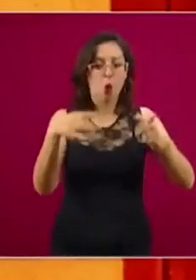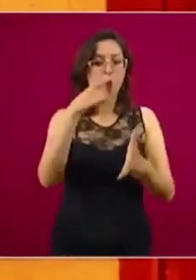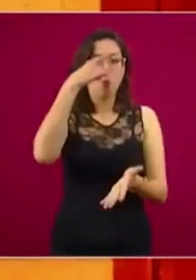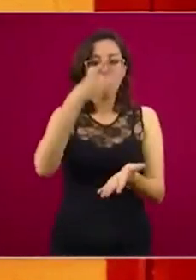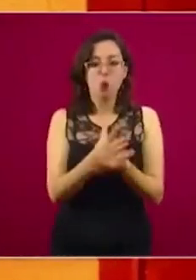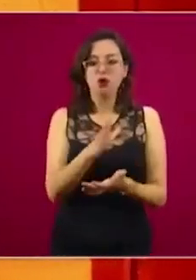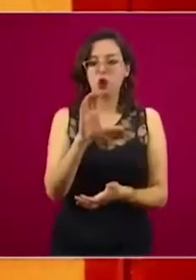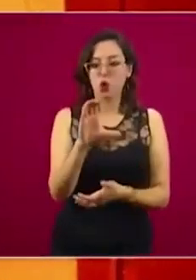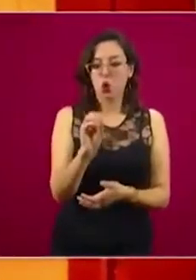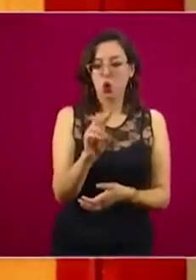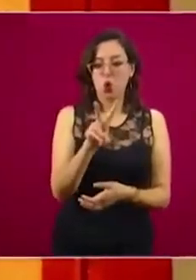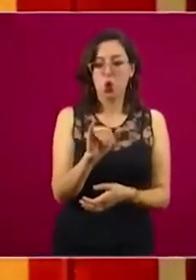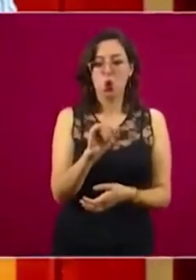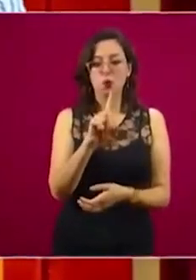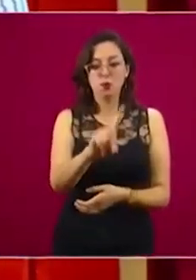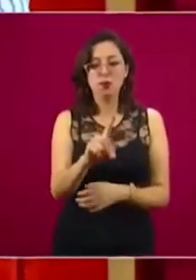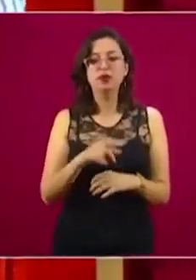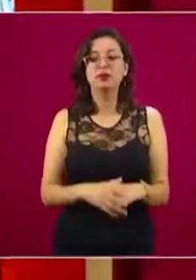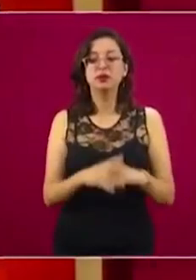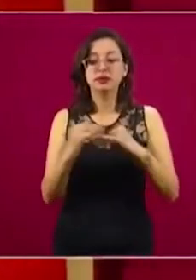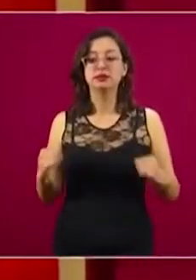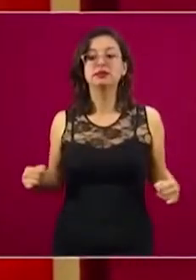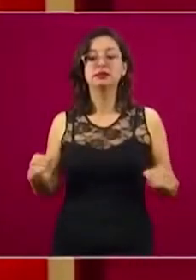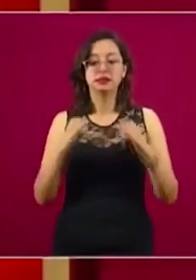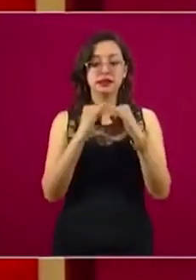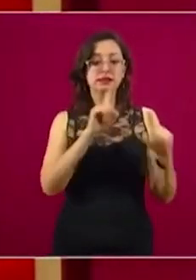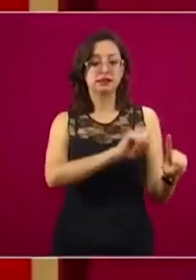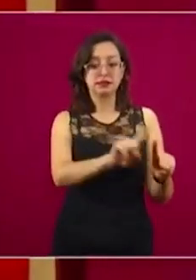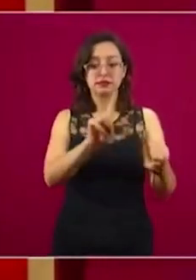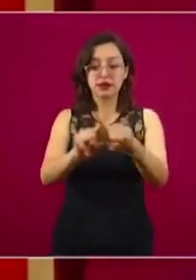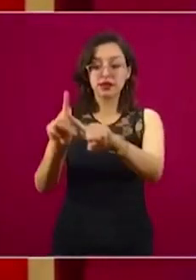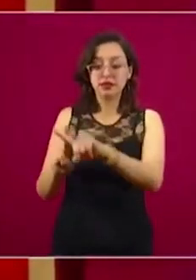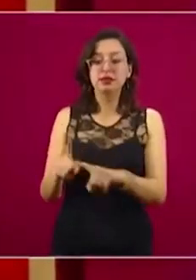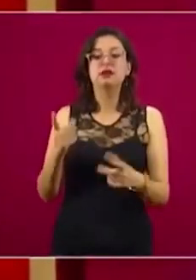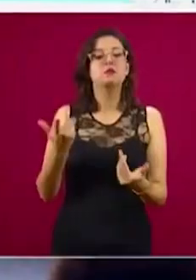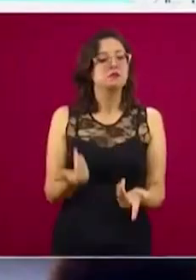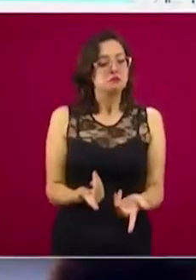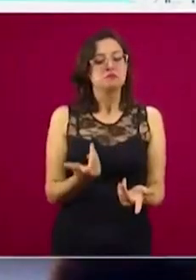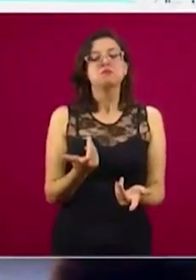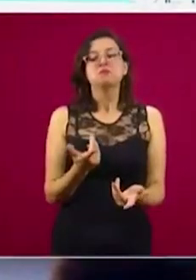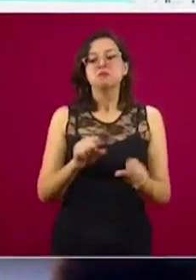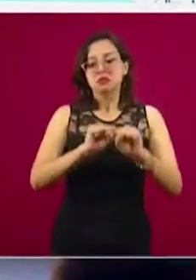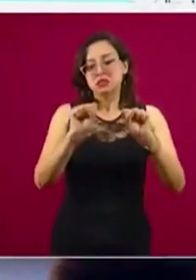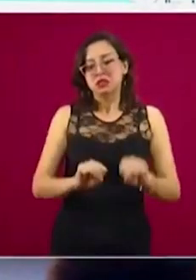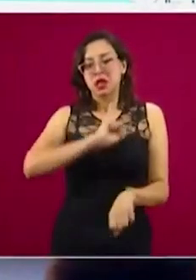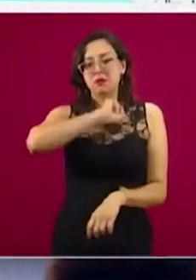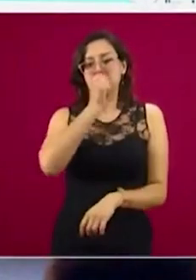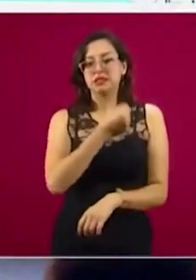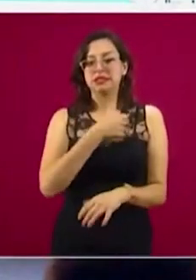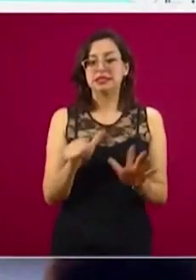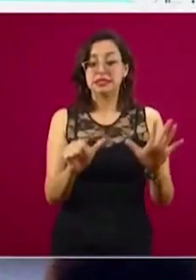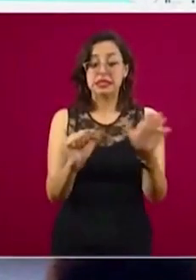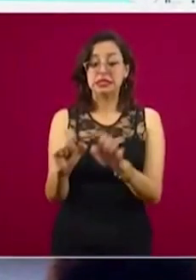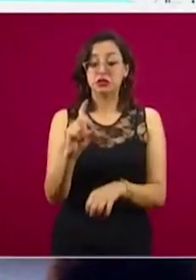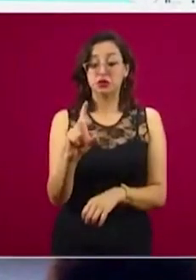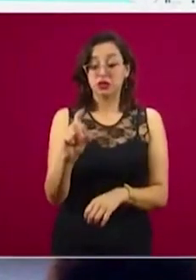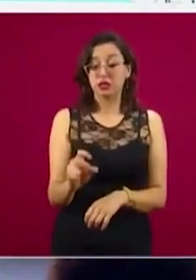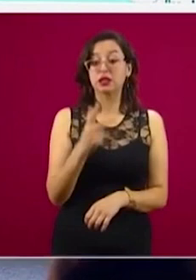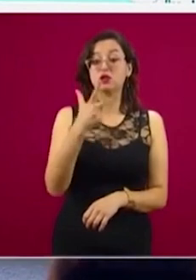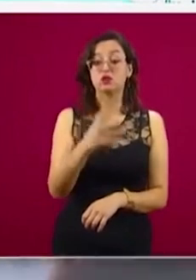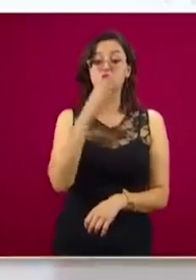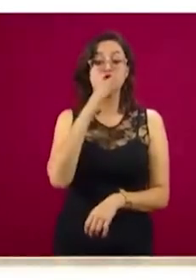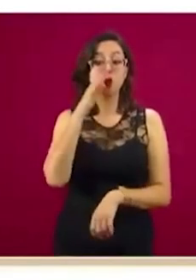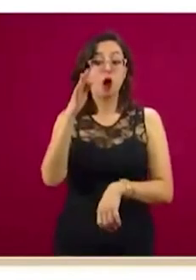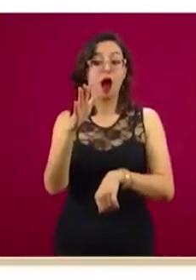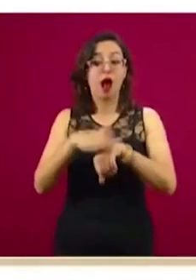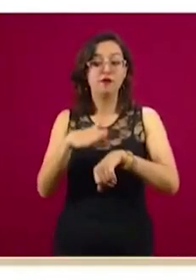representan a las distintas instituciones del sector salud y que de ellas 638 han notificado